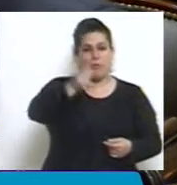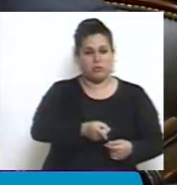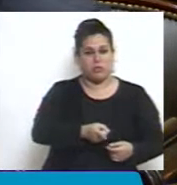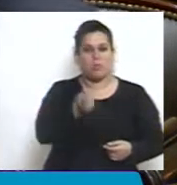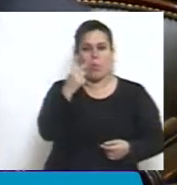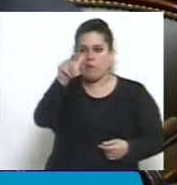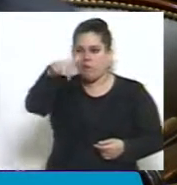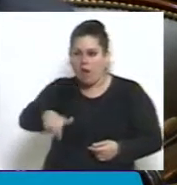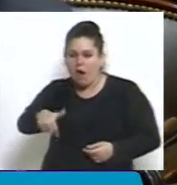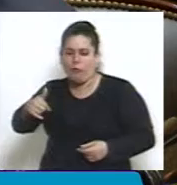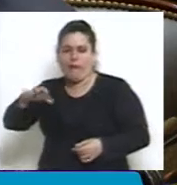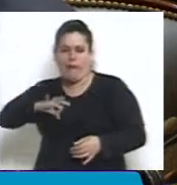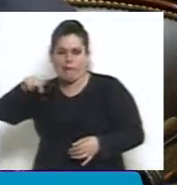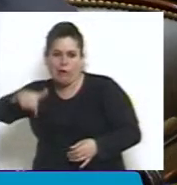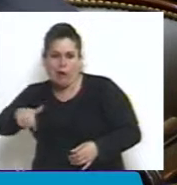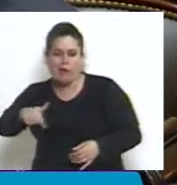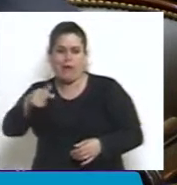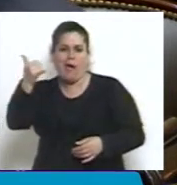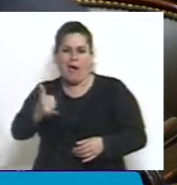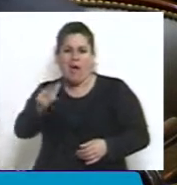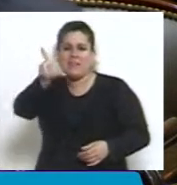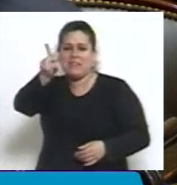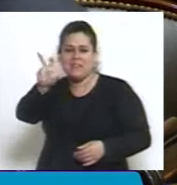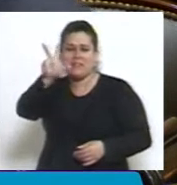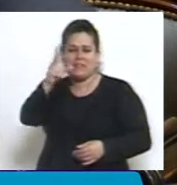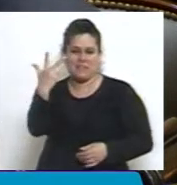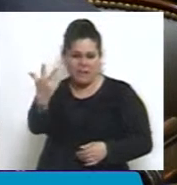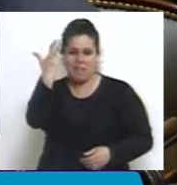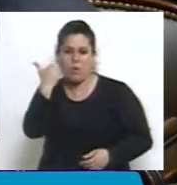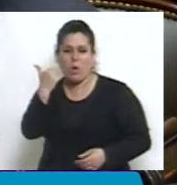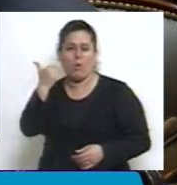este año estamos teniendo un crecimiento del 39%?